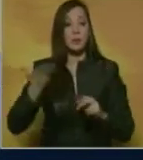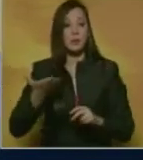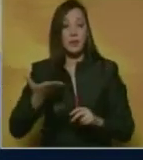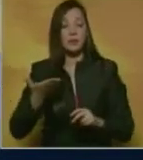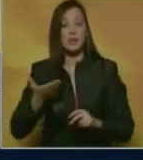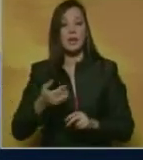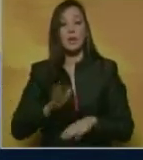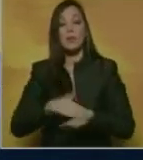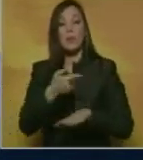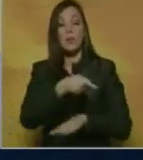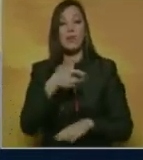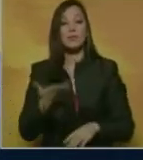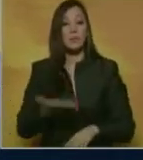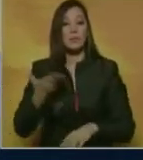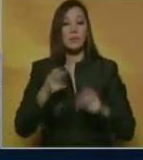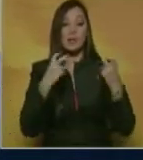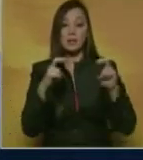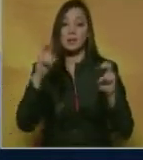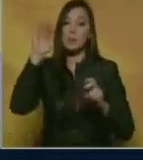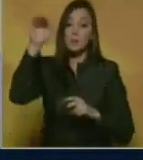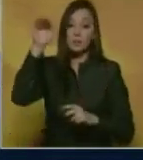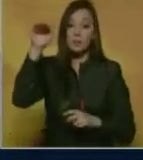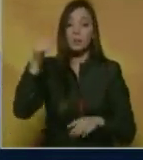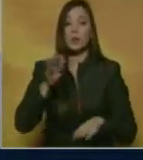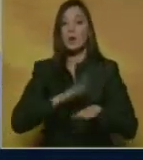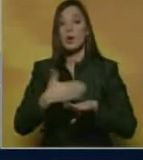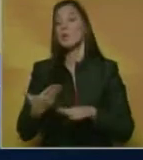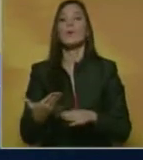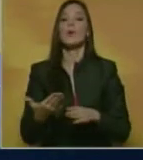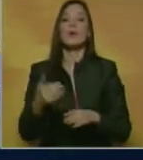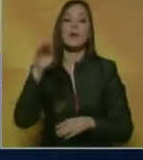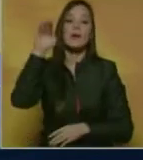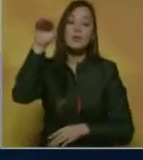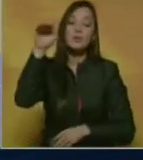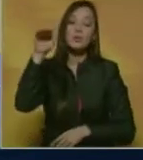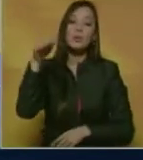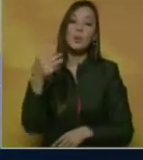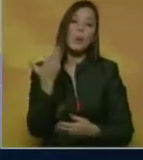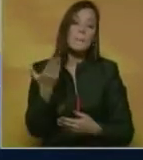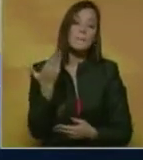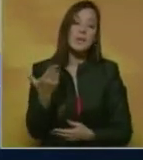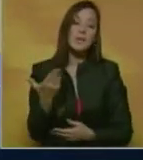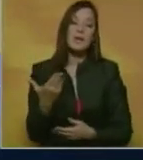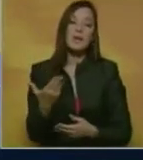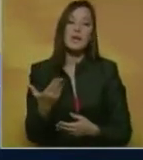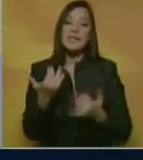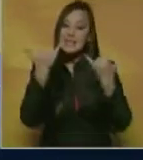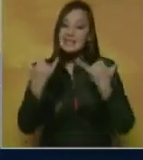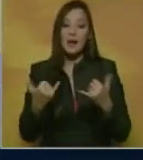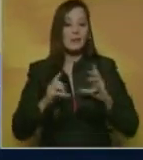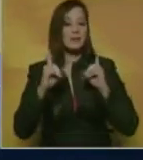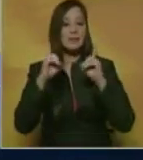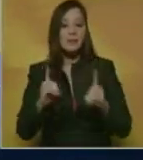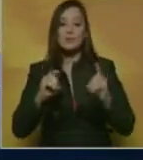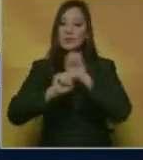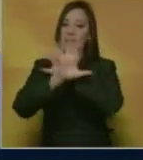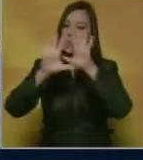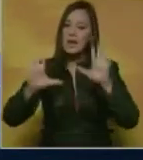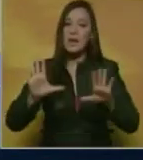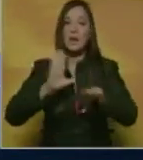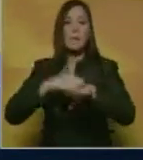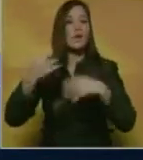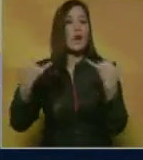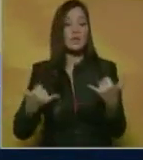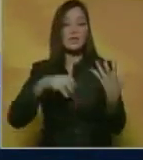futuro. El futuro nos pide decisiones críticas y globales de cara a los conflictos